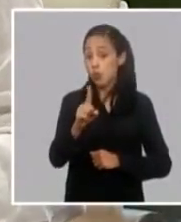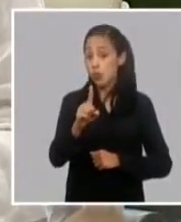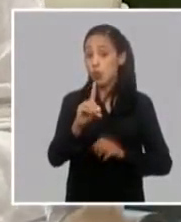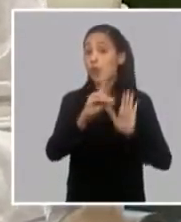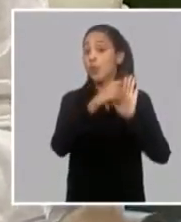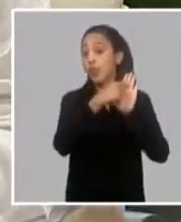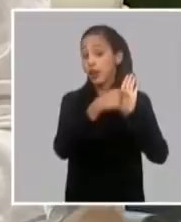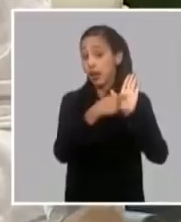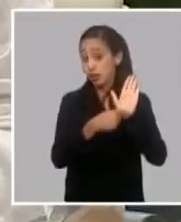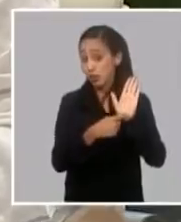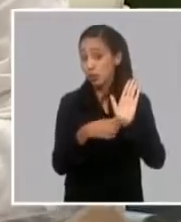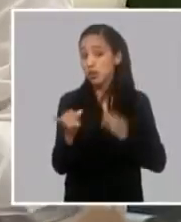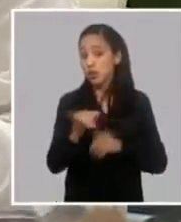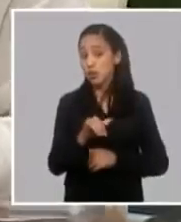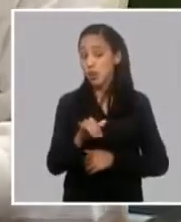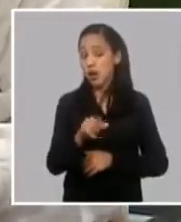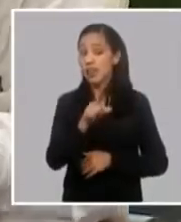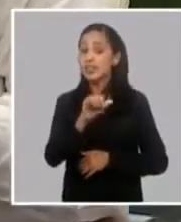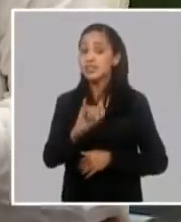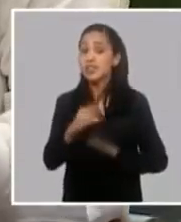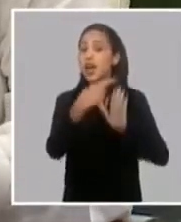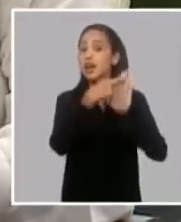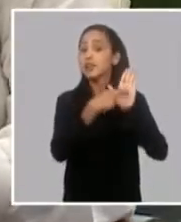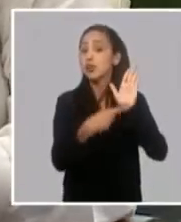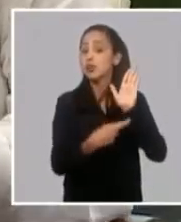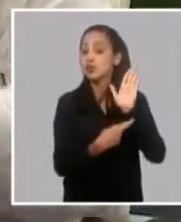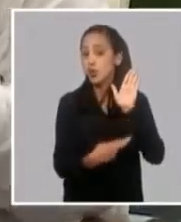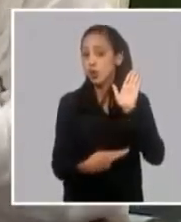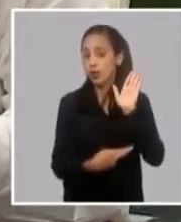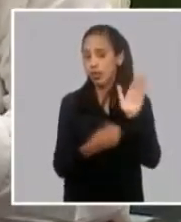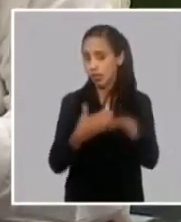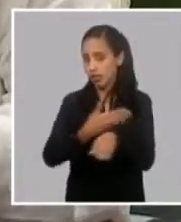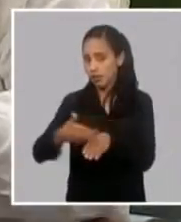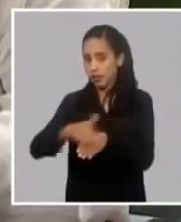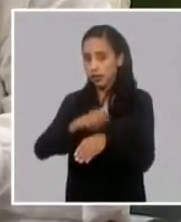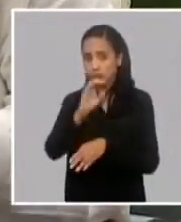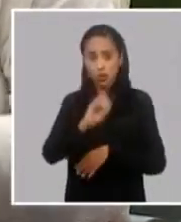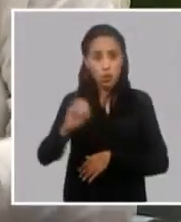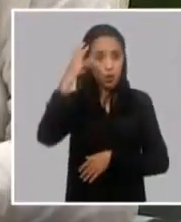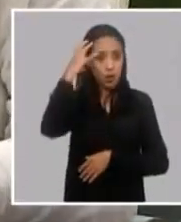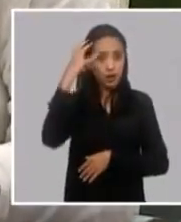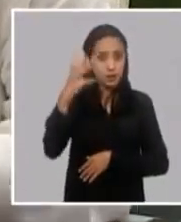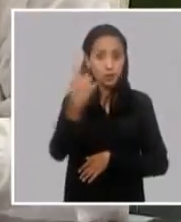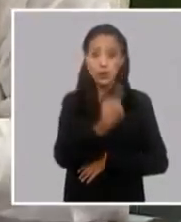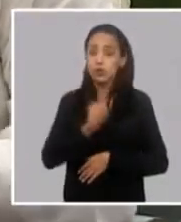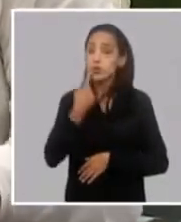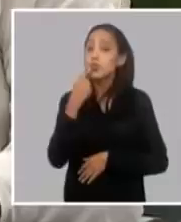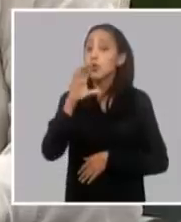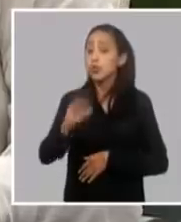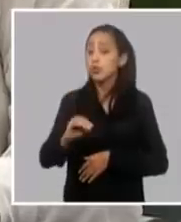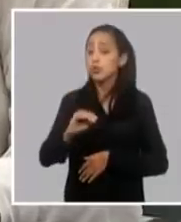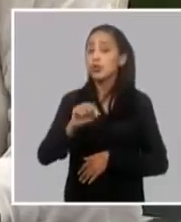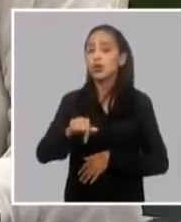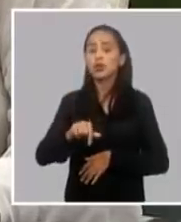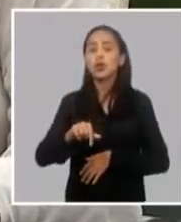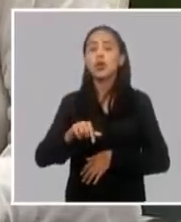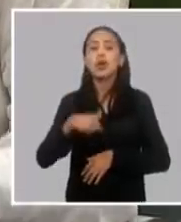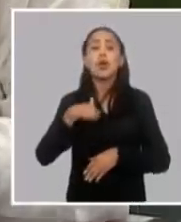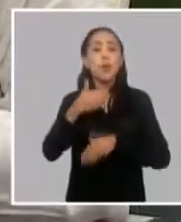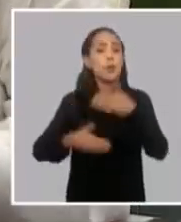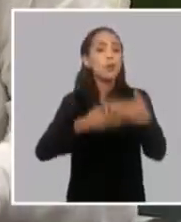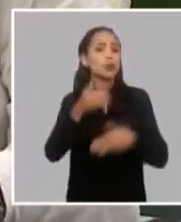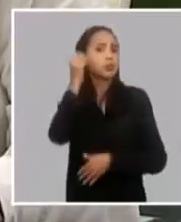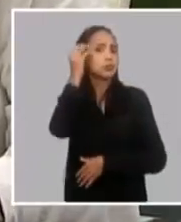de 8 organismos o sea es una hemos precisamente lo hemos dicho varias veces esto no es un proceso improvisado